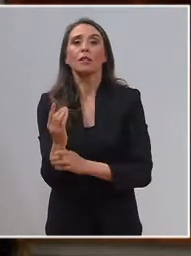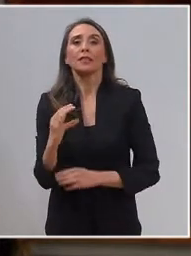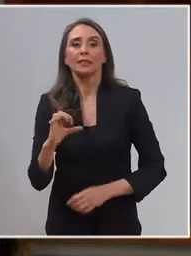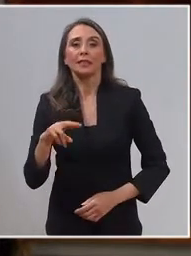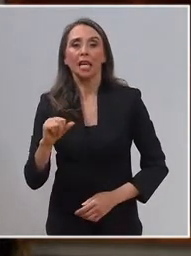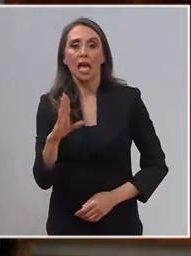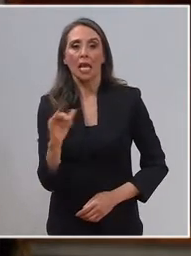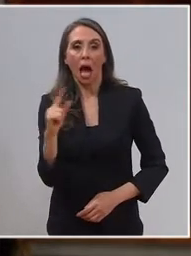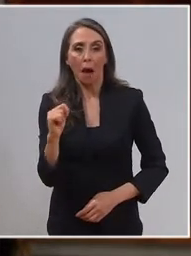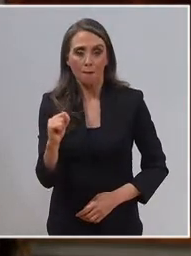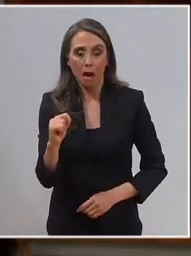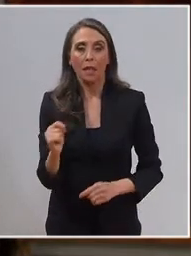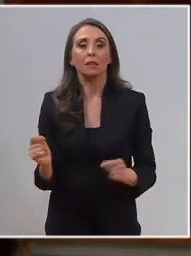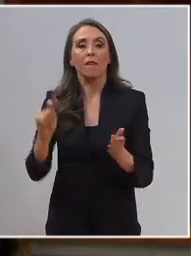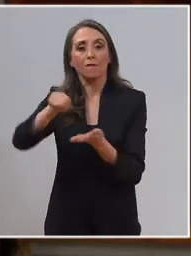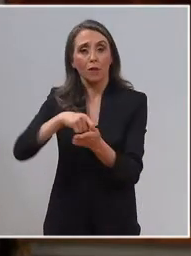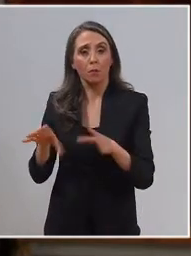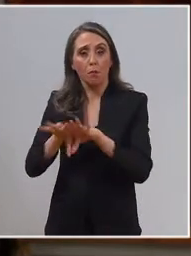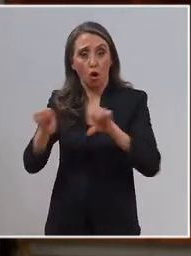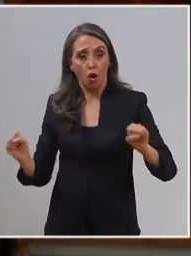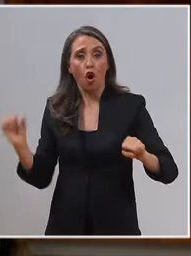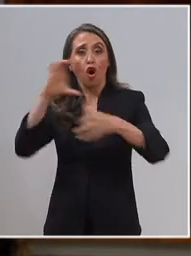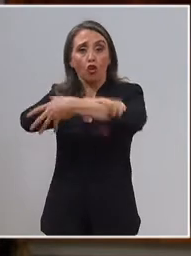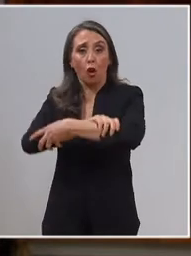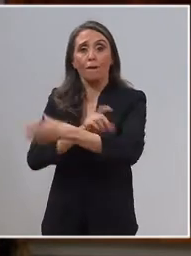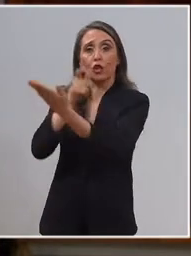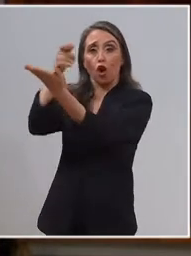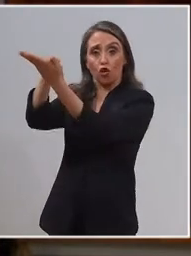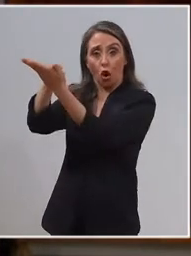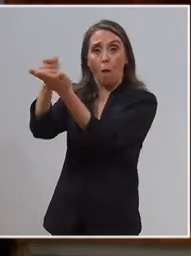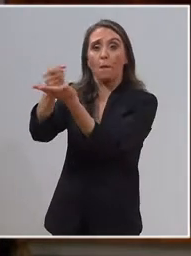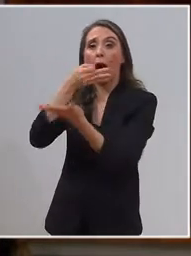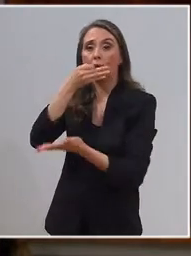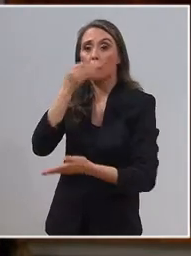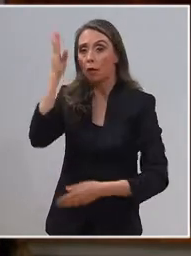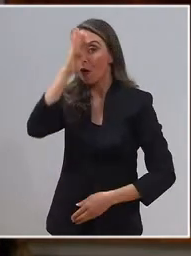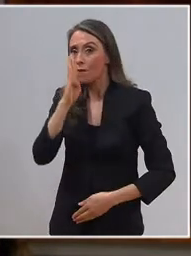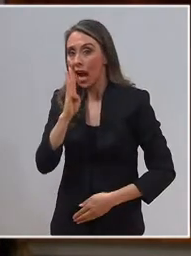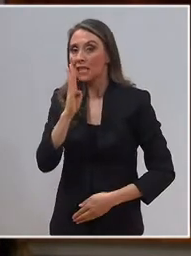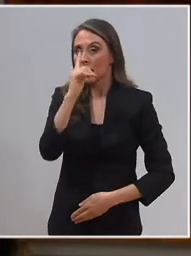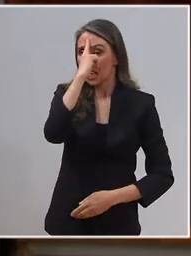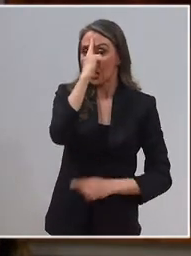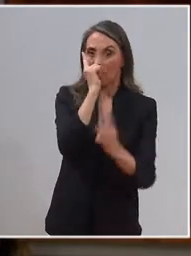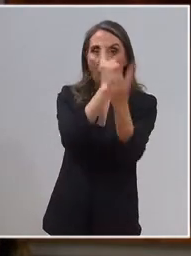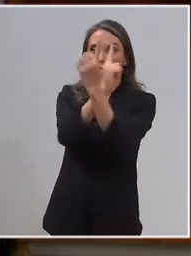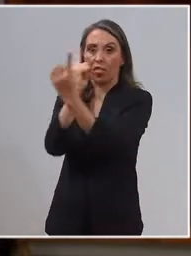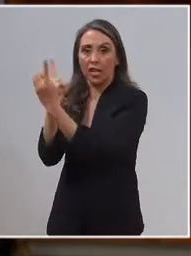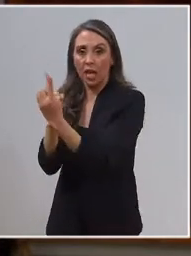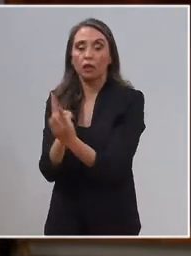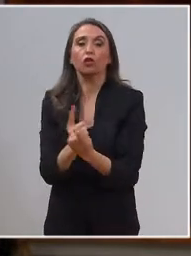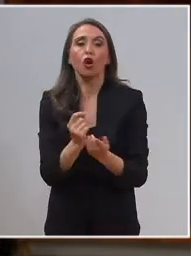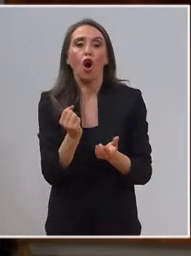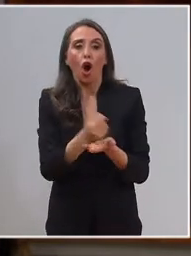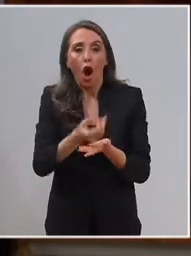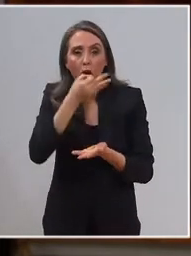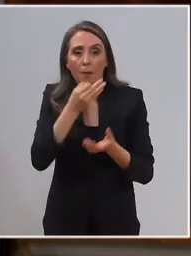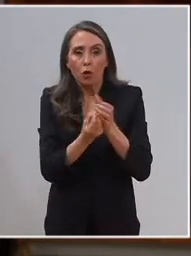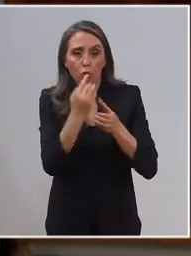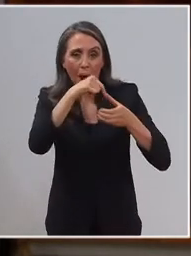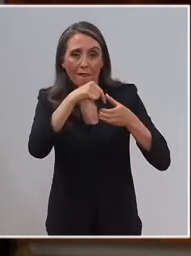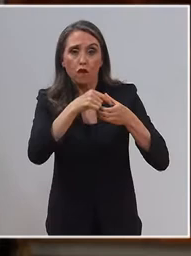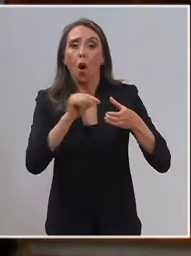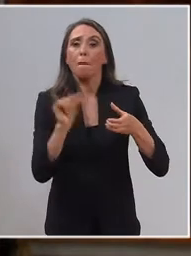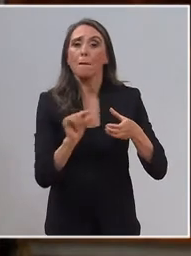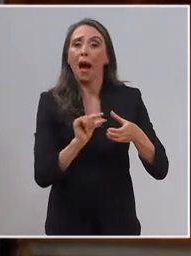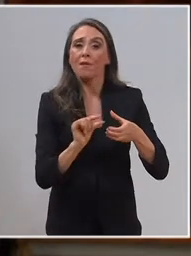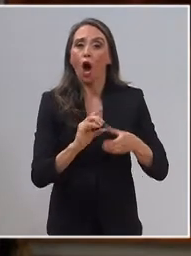con convenios de compra directa de medicamentos con Brasil e India, con la certificación de nuevos medicamentos genéricos, es decir,